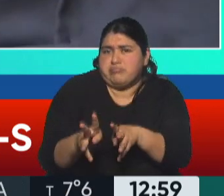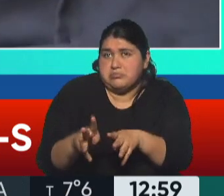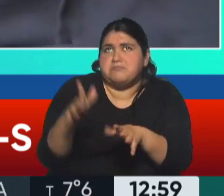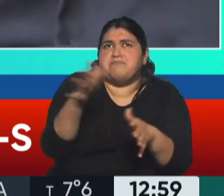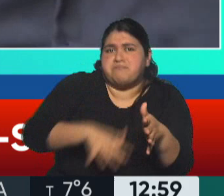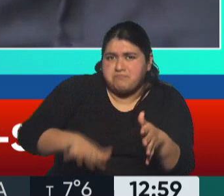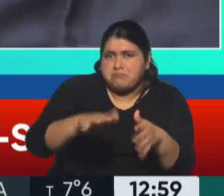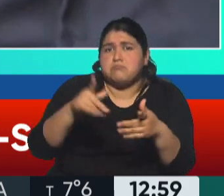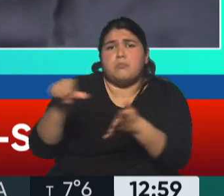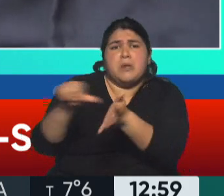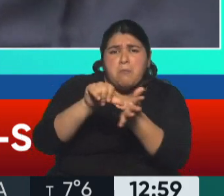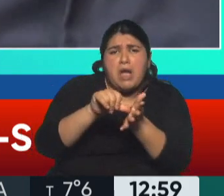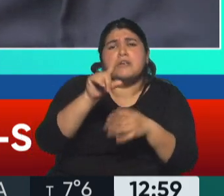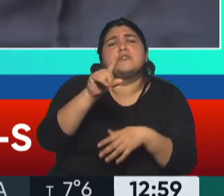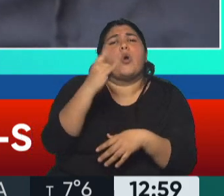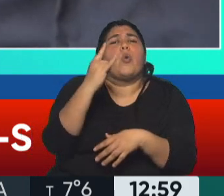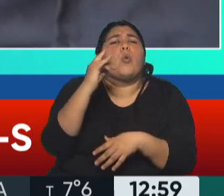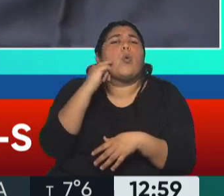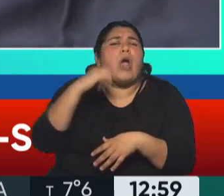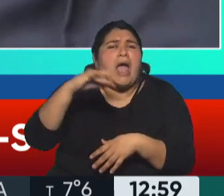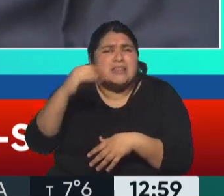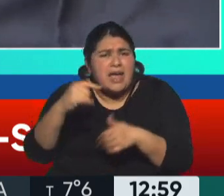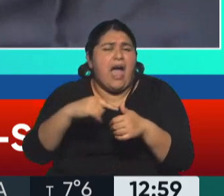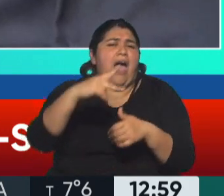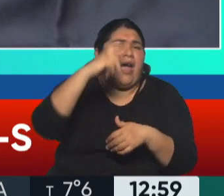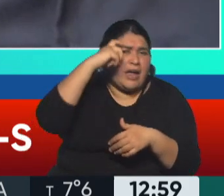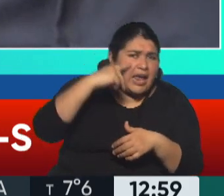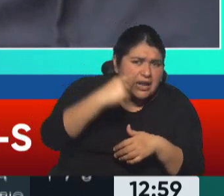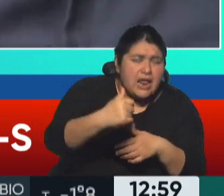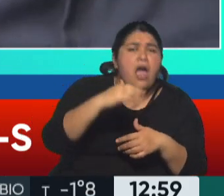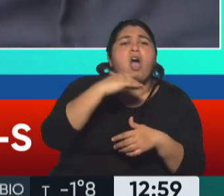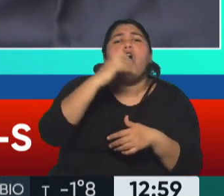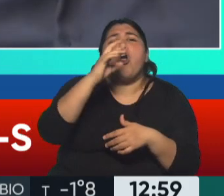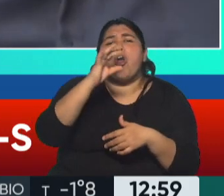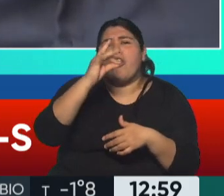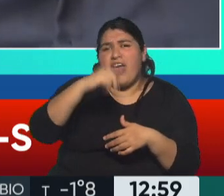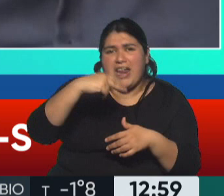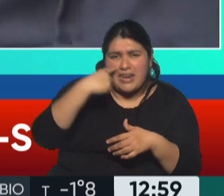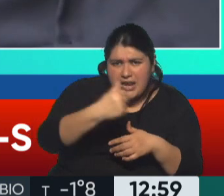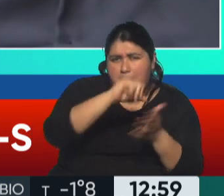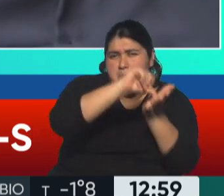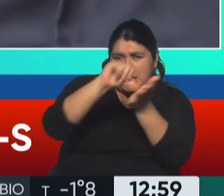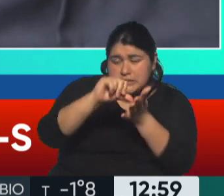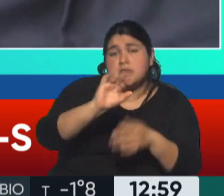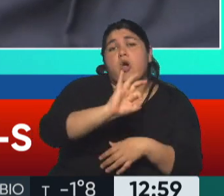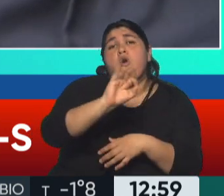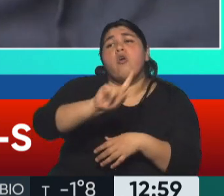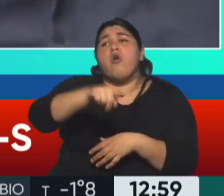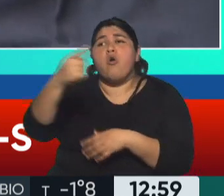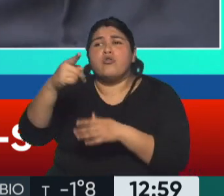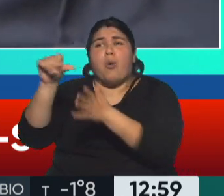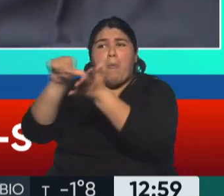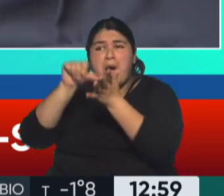en países como Uganda, Kenia, Jordania, también en los países del mundo